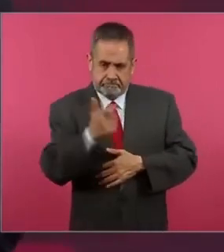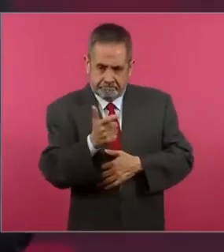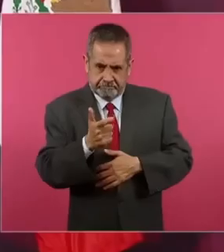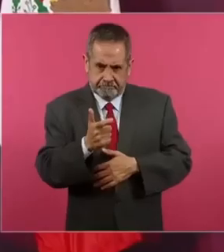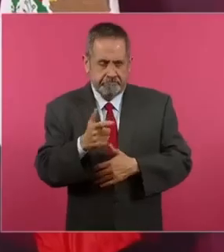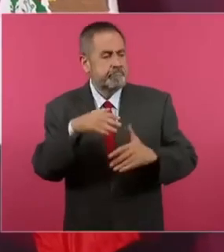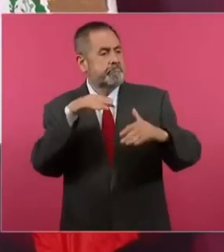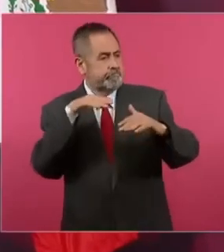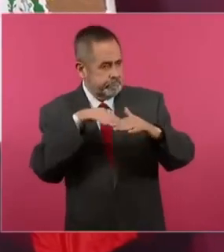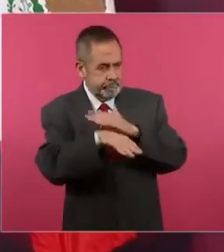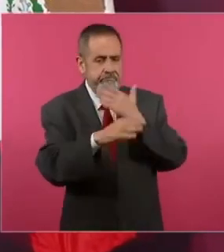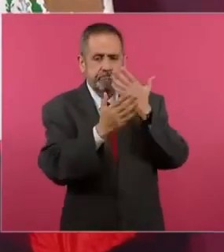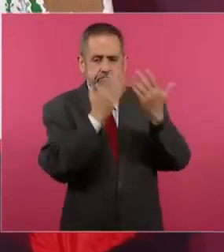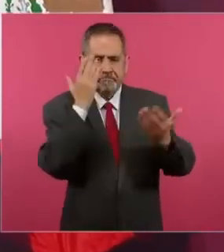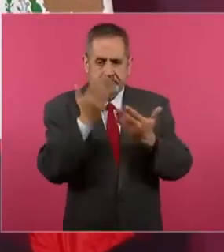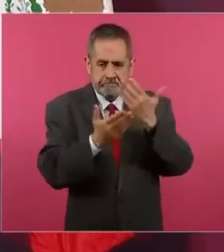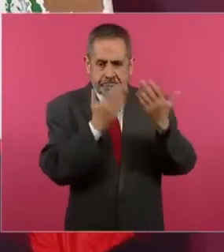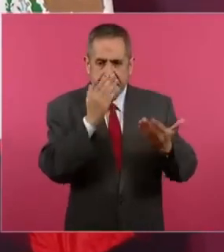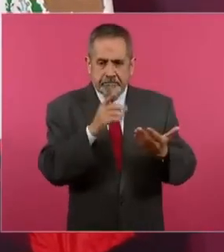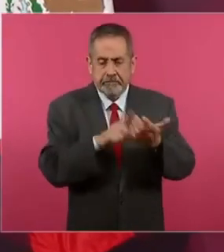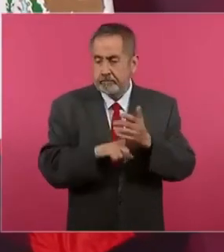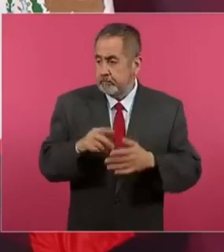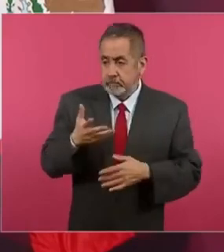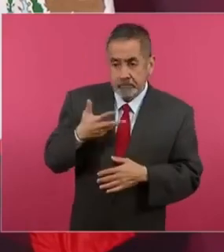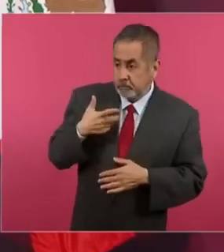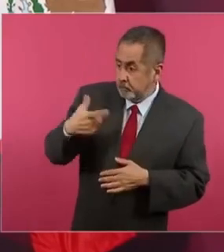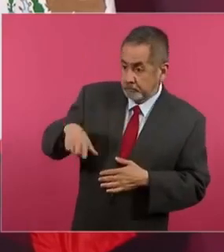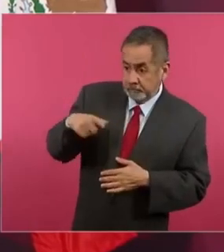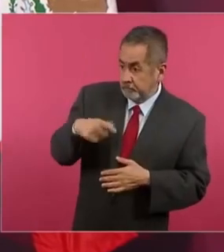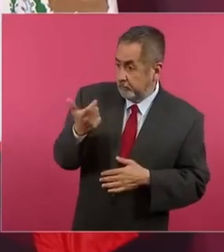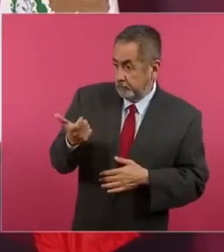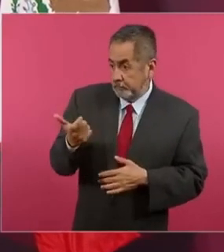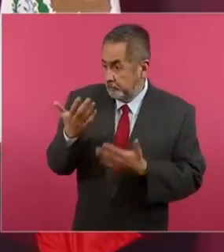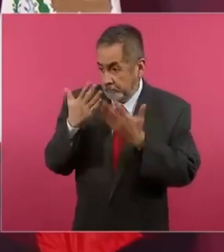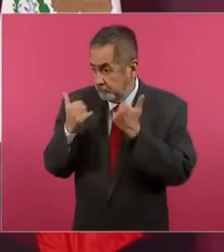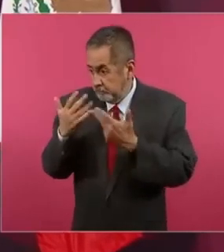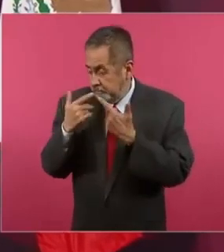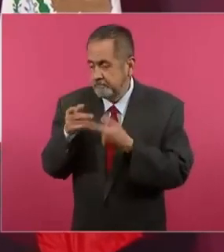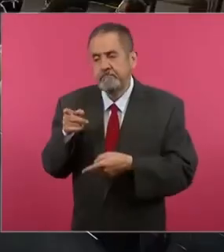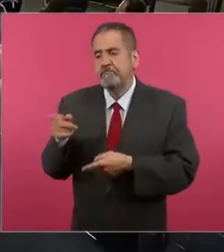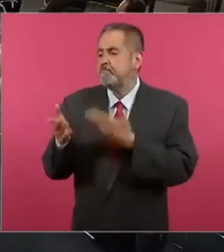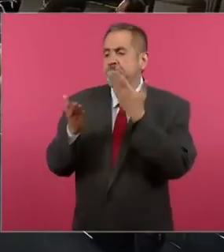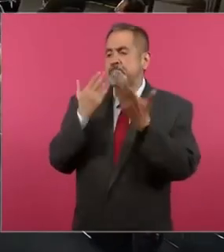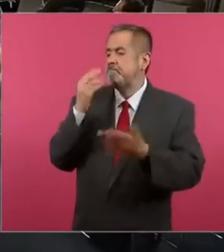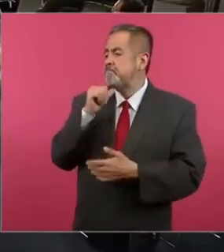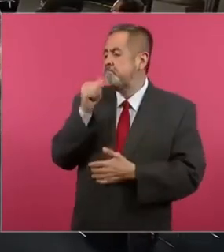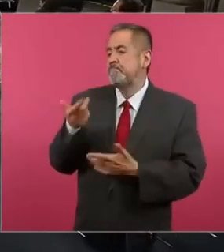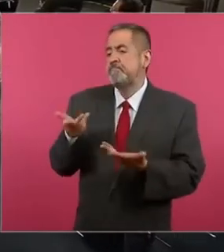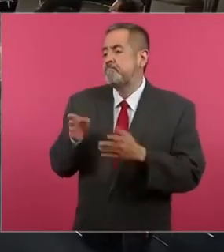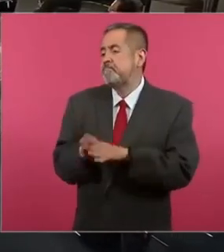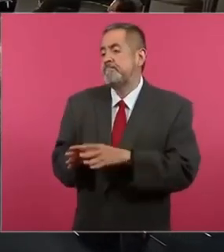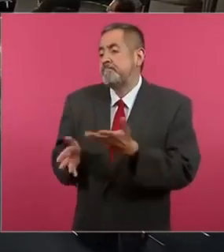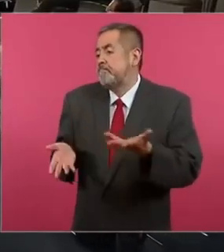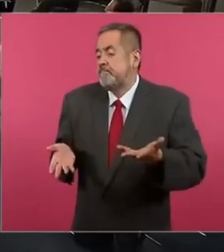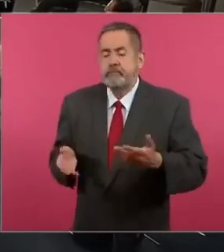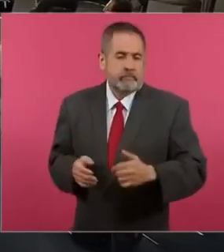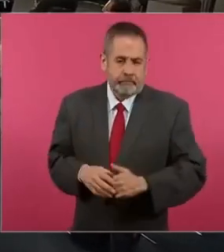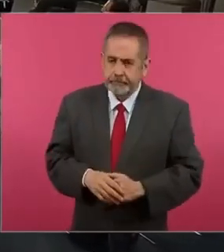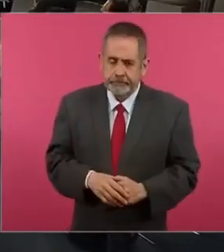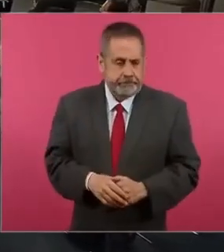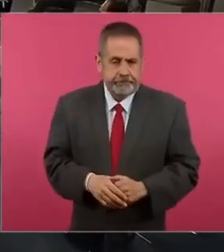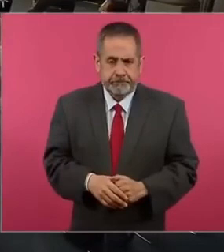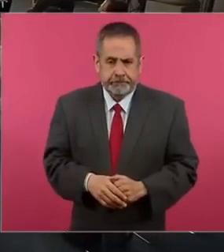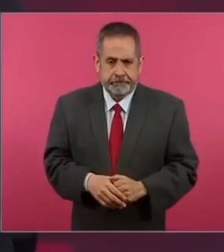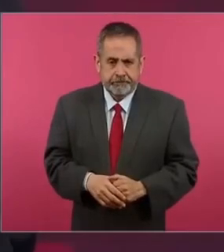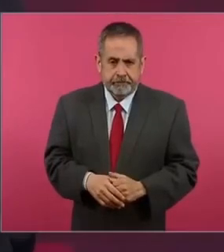tuvieran dinero para pagar colegiaturas. Yo no